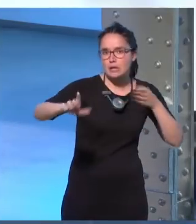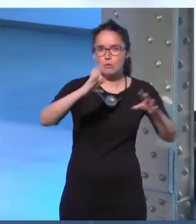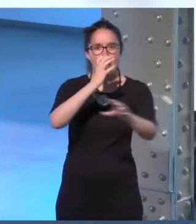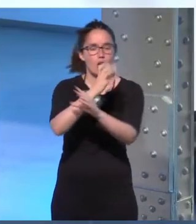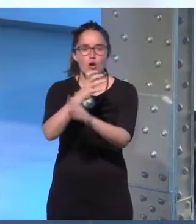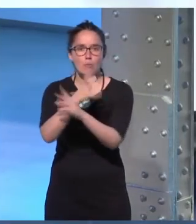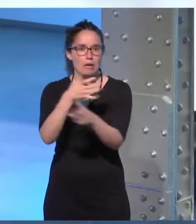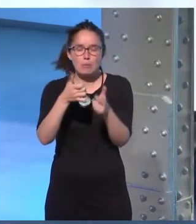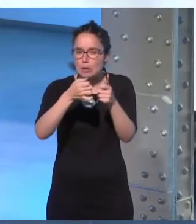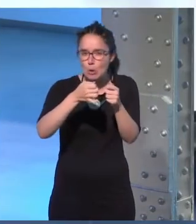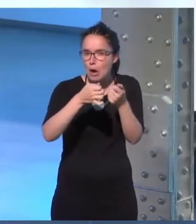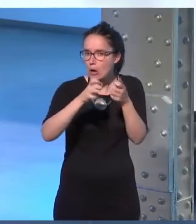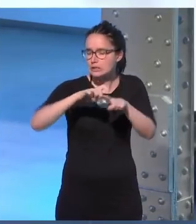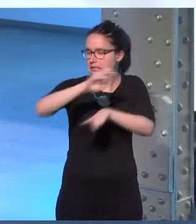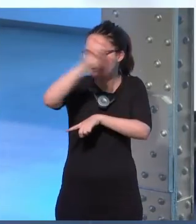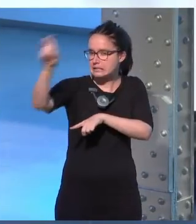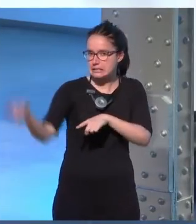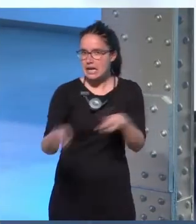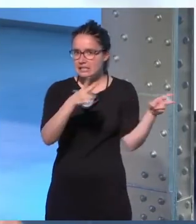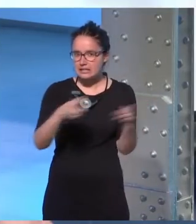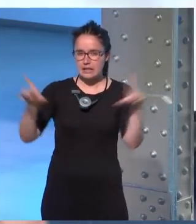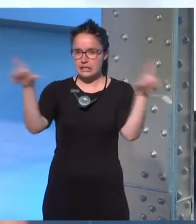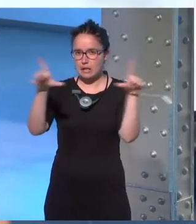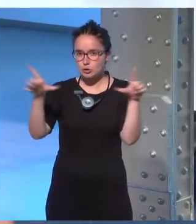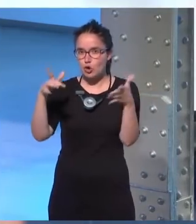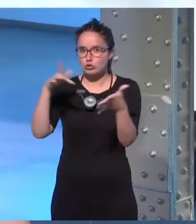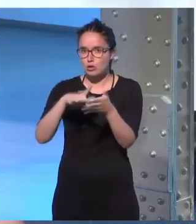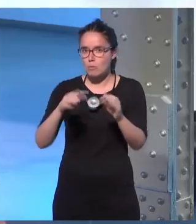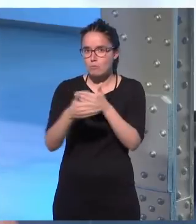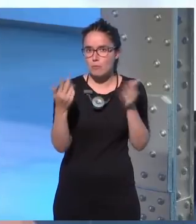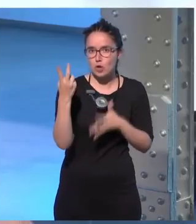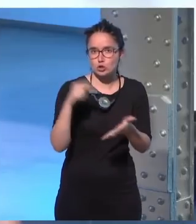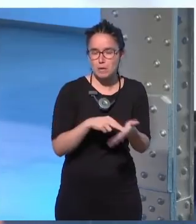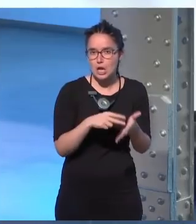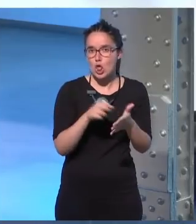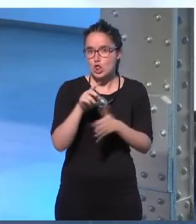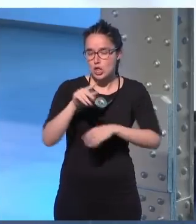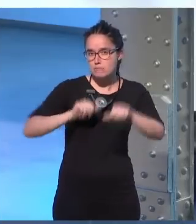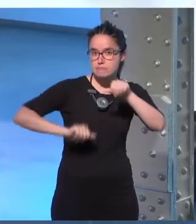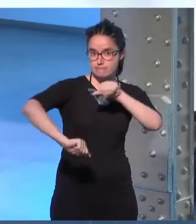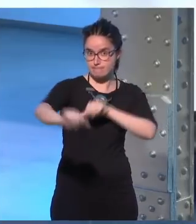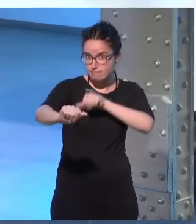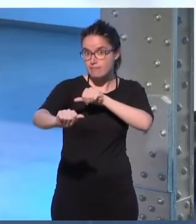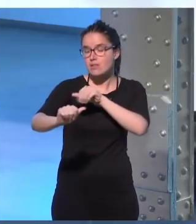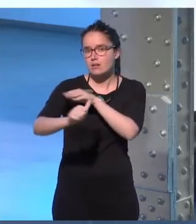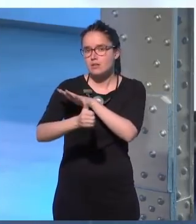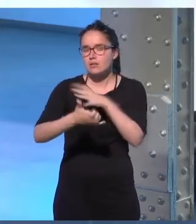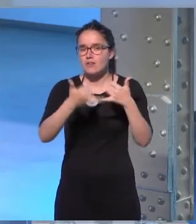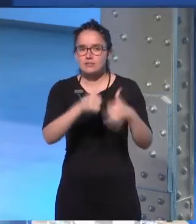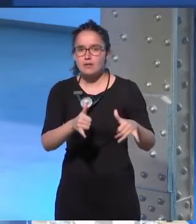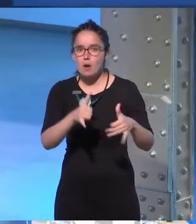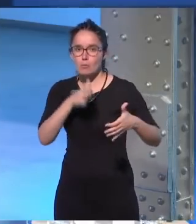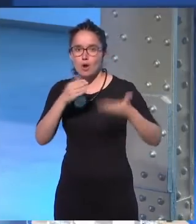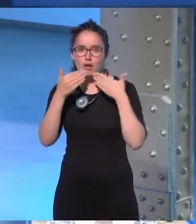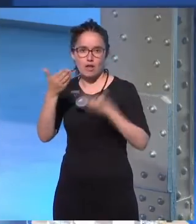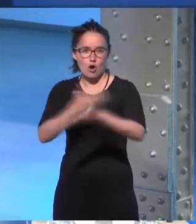cómic, en videojuego, en series de televisión, y que llevamos celebrándolo desde 2012 y que es un festival que es posible en gran medida gracias a